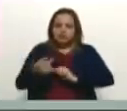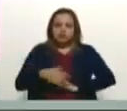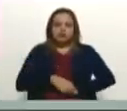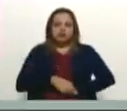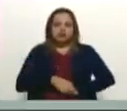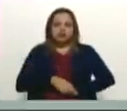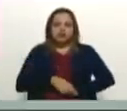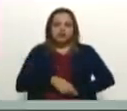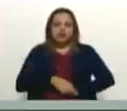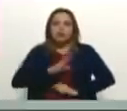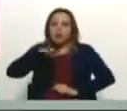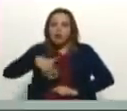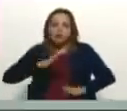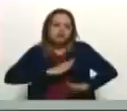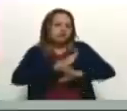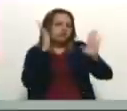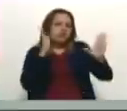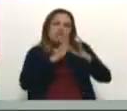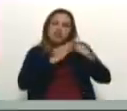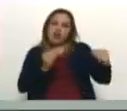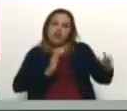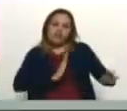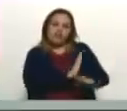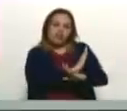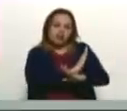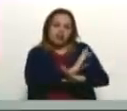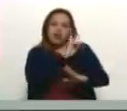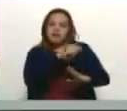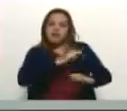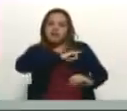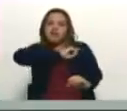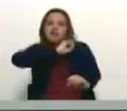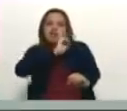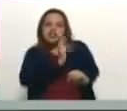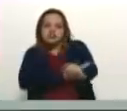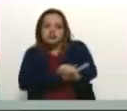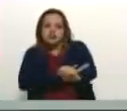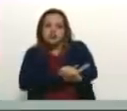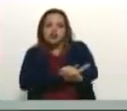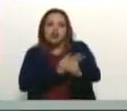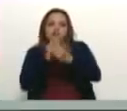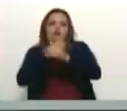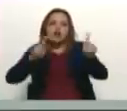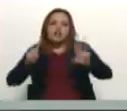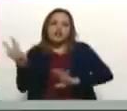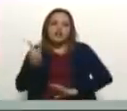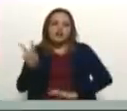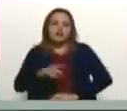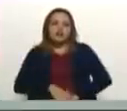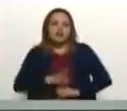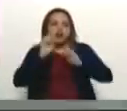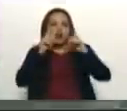del levantamiento de todas las sanciones y del fortalecimiento de la democracia venezolana. Bueno, ahora vamos a otro segmento. Gracias.